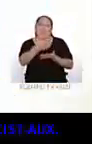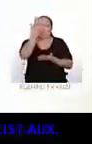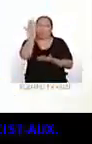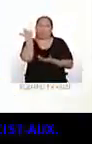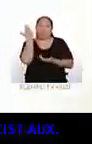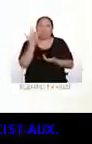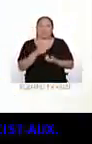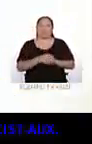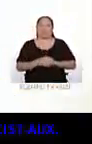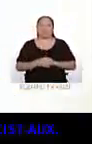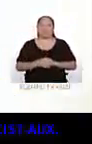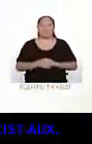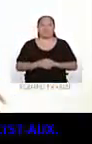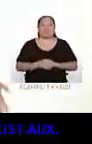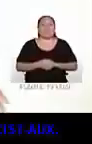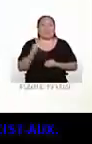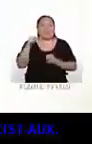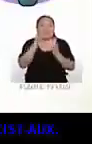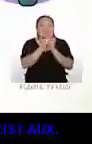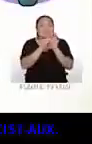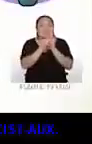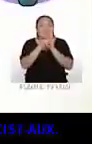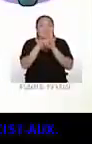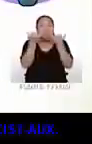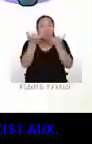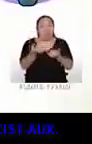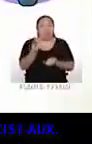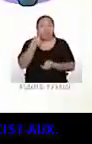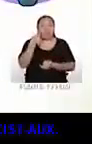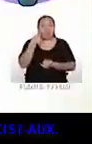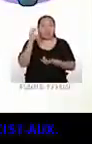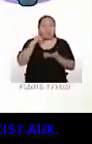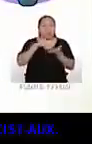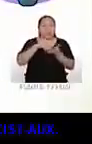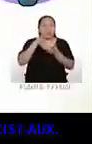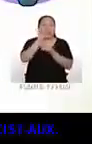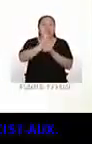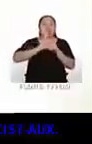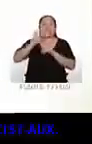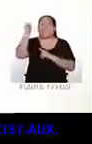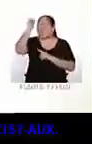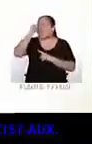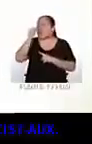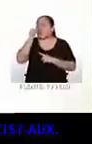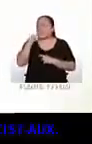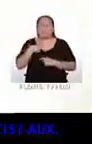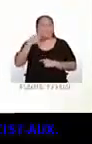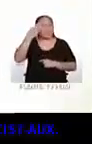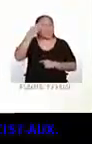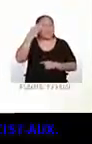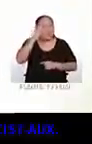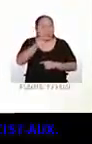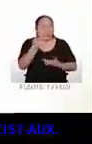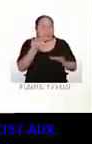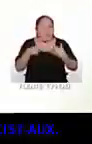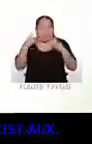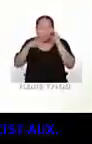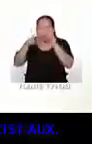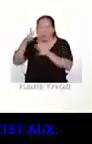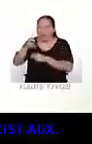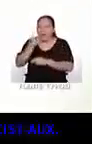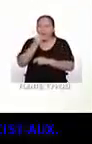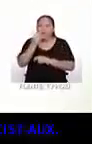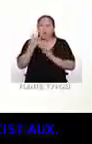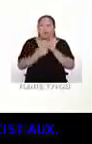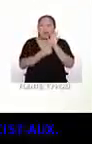¿En serio? En el video de hoy hemos podido conocer más sobre la cultura asiática. Y estoy segura de que has podido reconocer